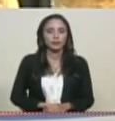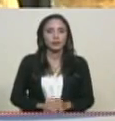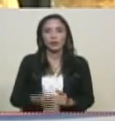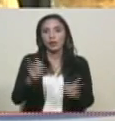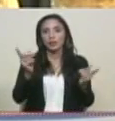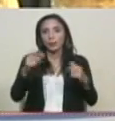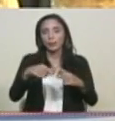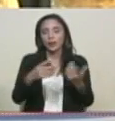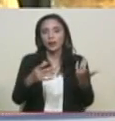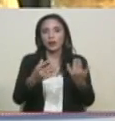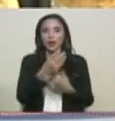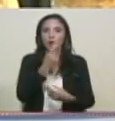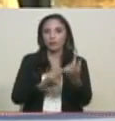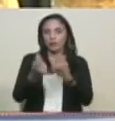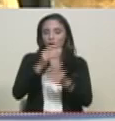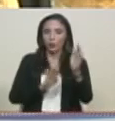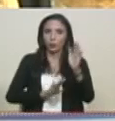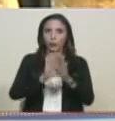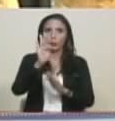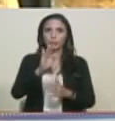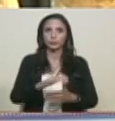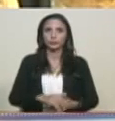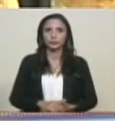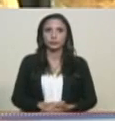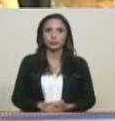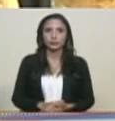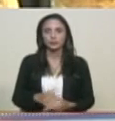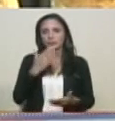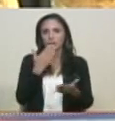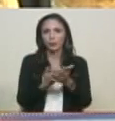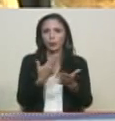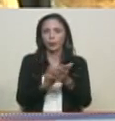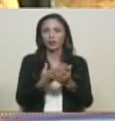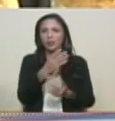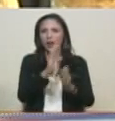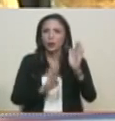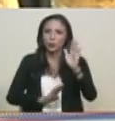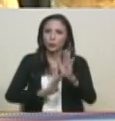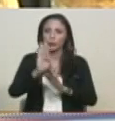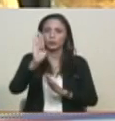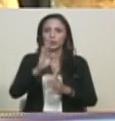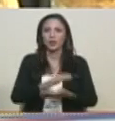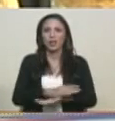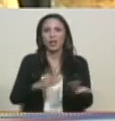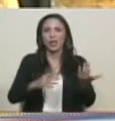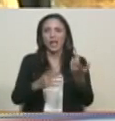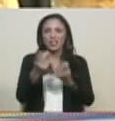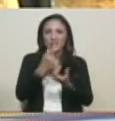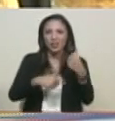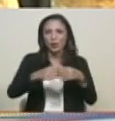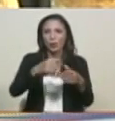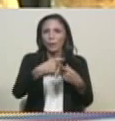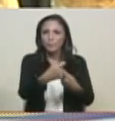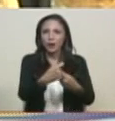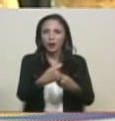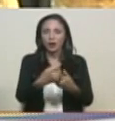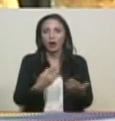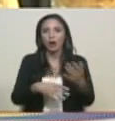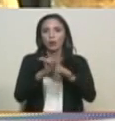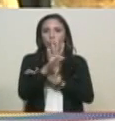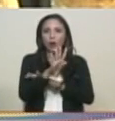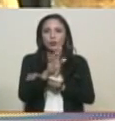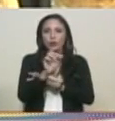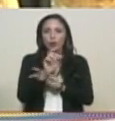valor agregado, vamos a proponer aumentar la alícuota en cuatro